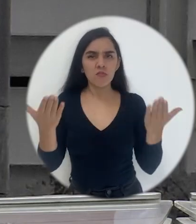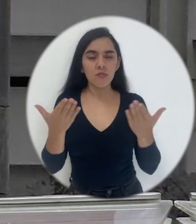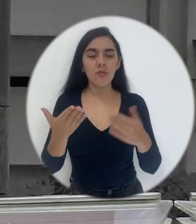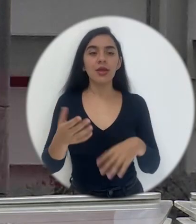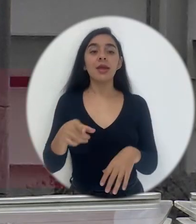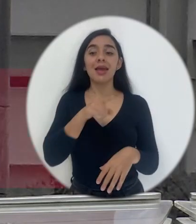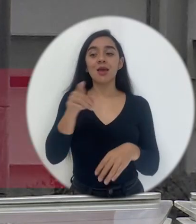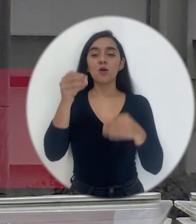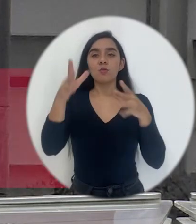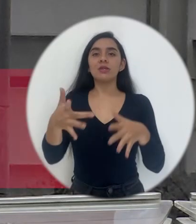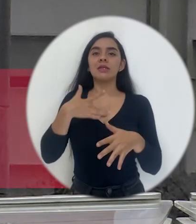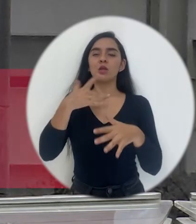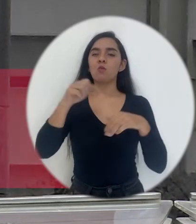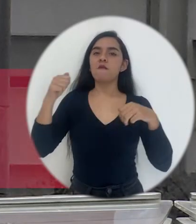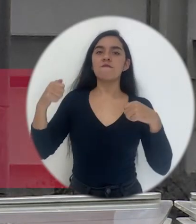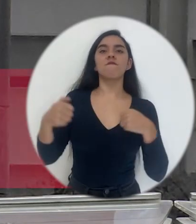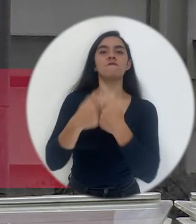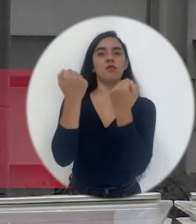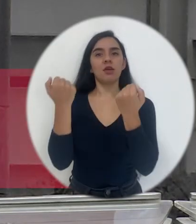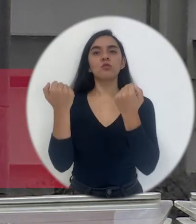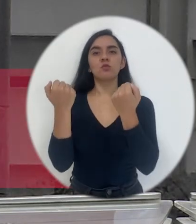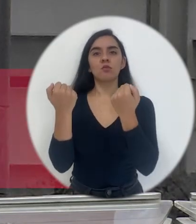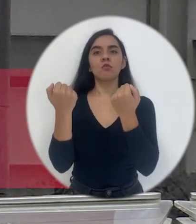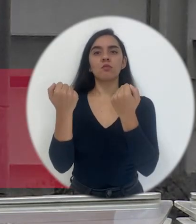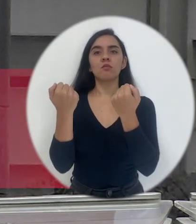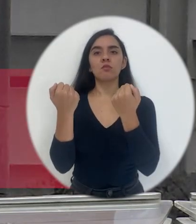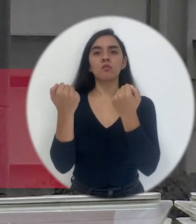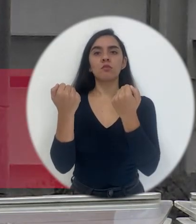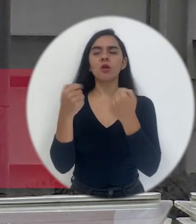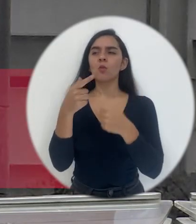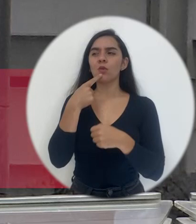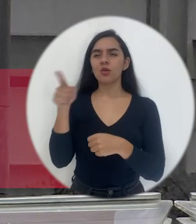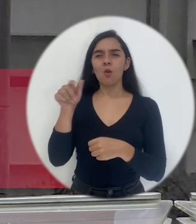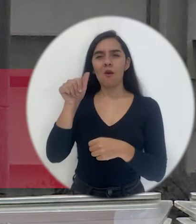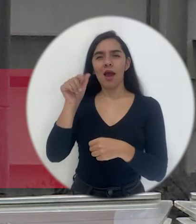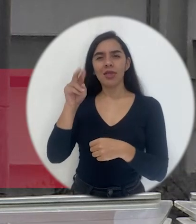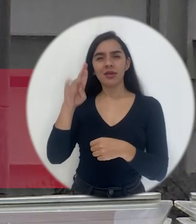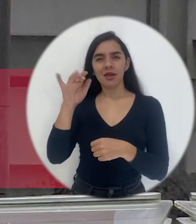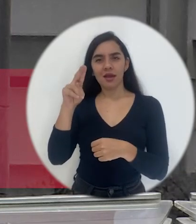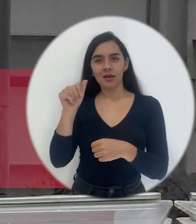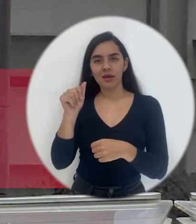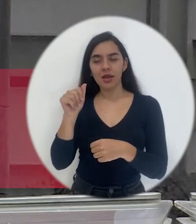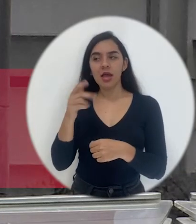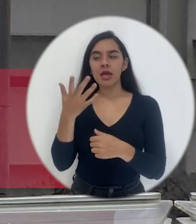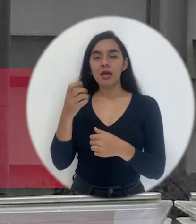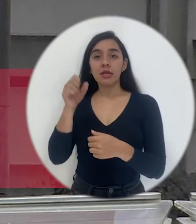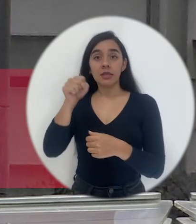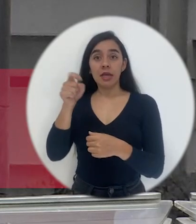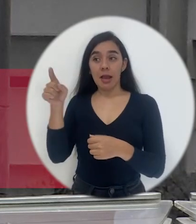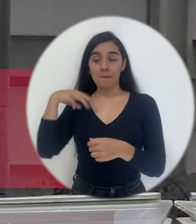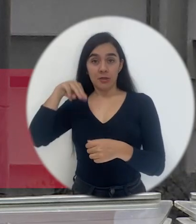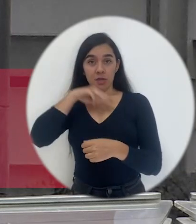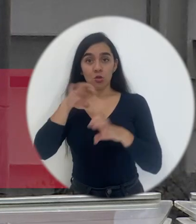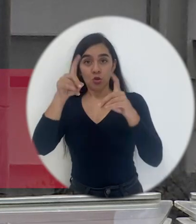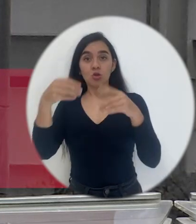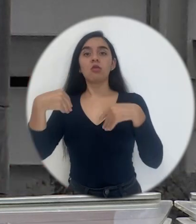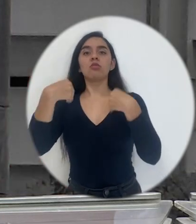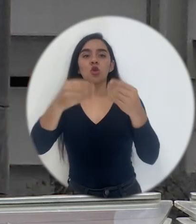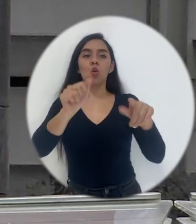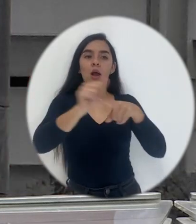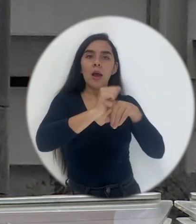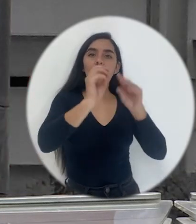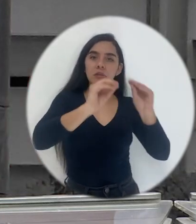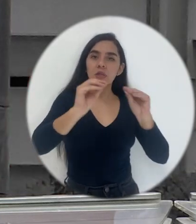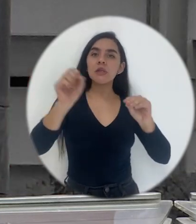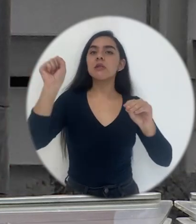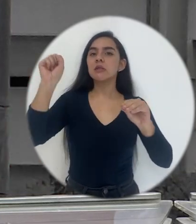tiene que ver con el reto que ha significado para ellos, tal como lo planteaba Adriana, ¿verdad? Si bien es cierto, el ministerio planteó